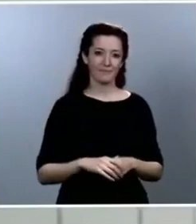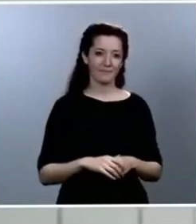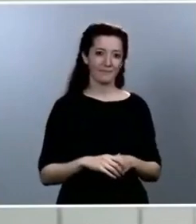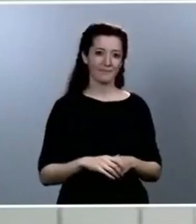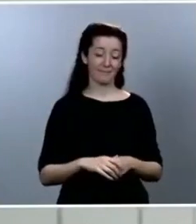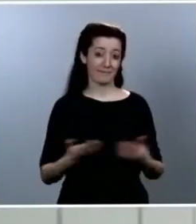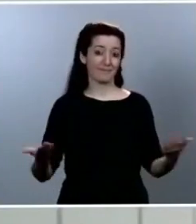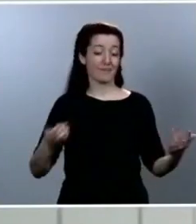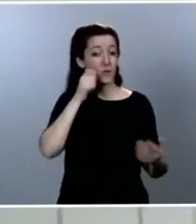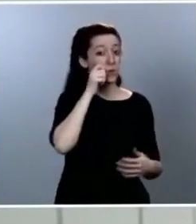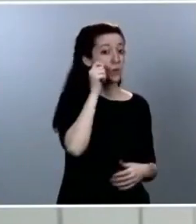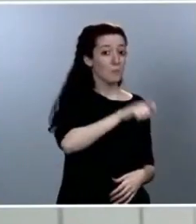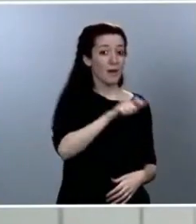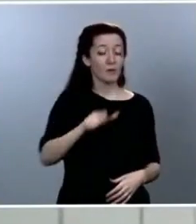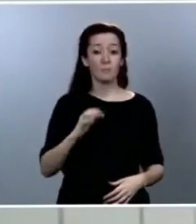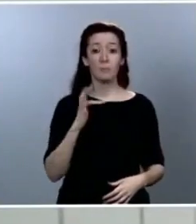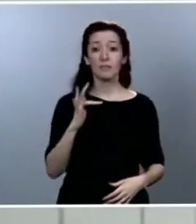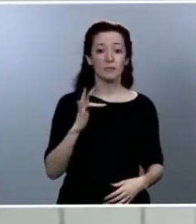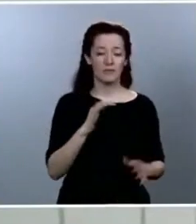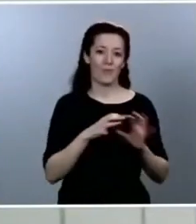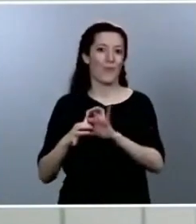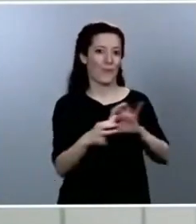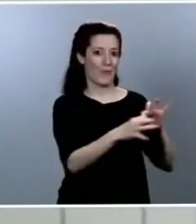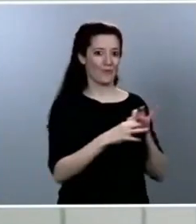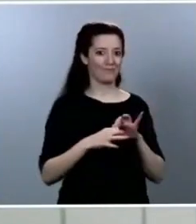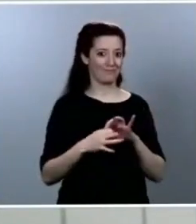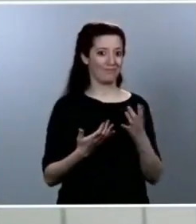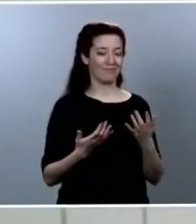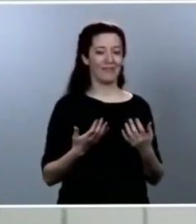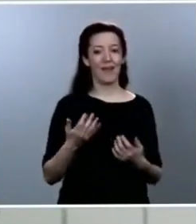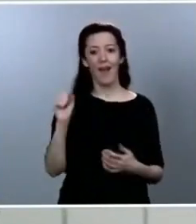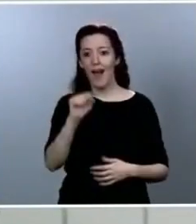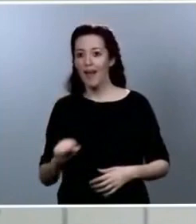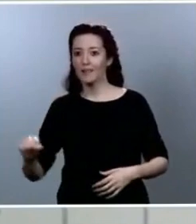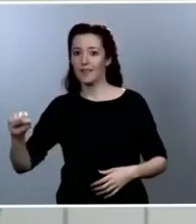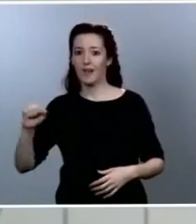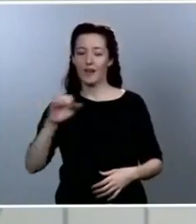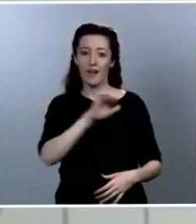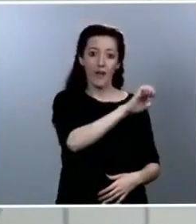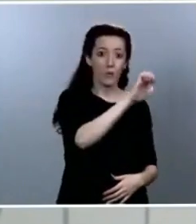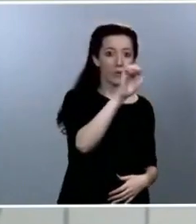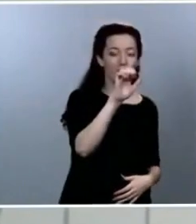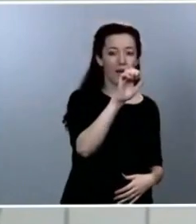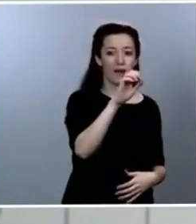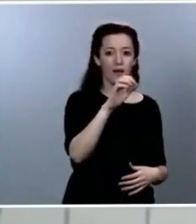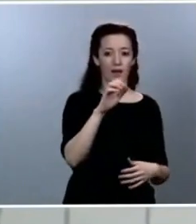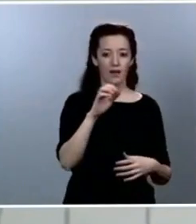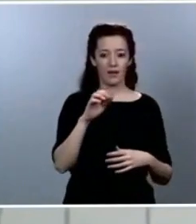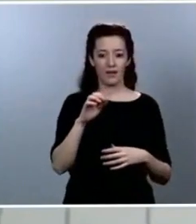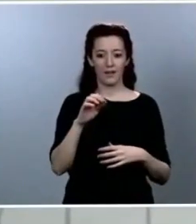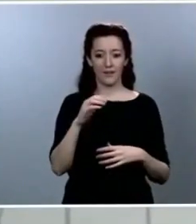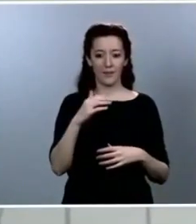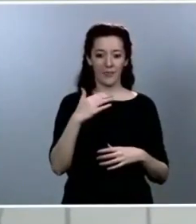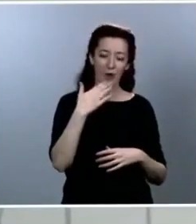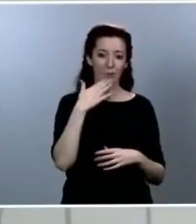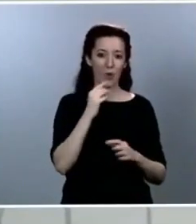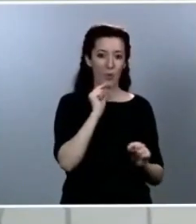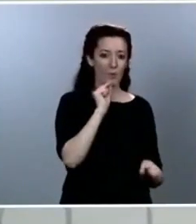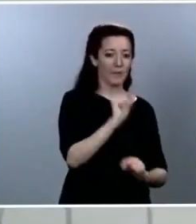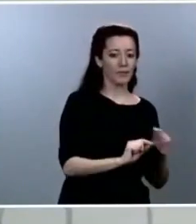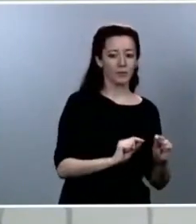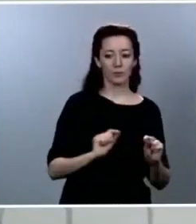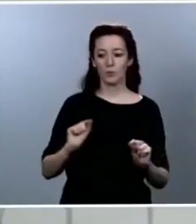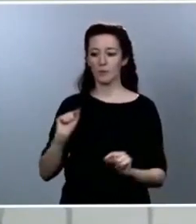virus. Un coronavirus en Asia y otro en Europa no pueden intercambiar consejos, pero los humanos sí podemos hacerlo. Pero